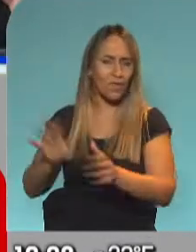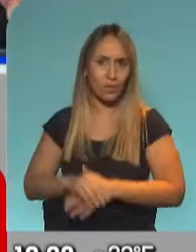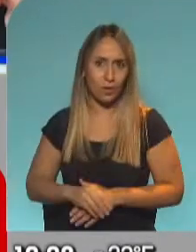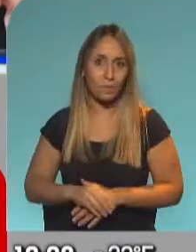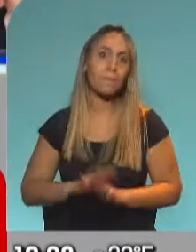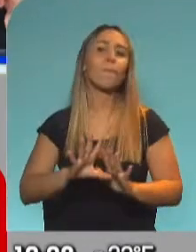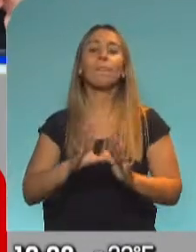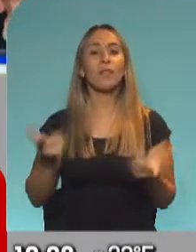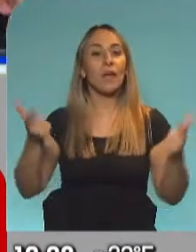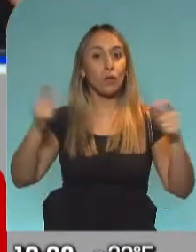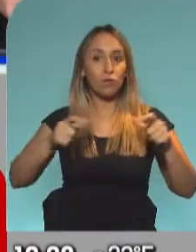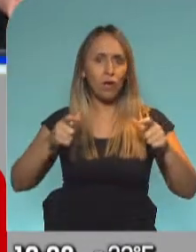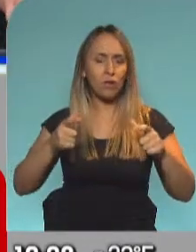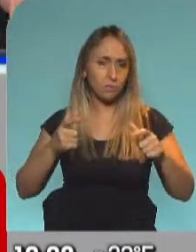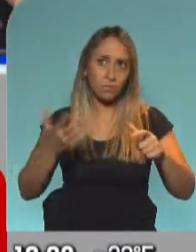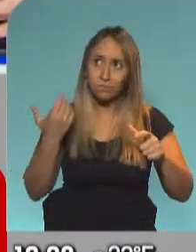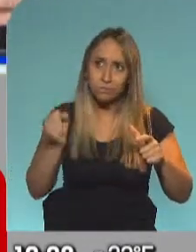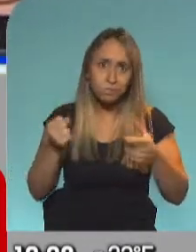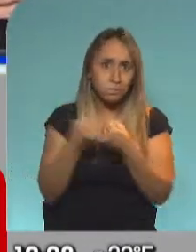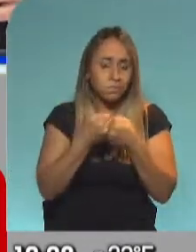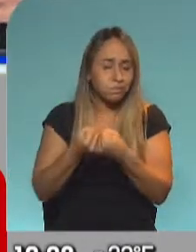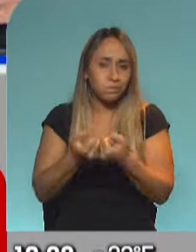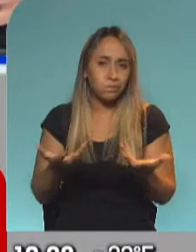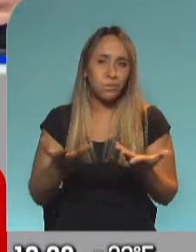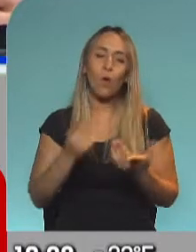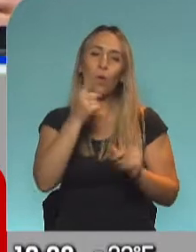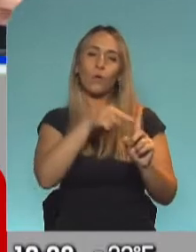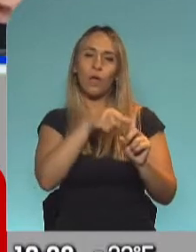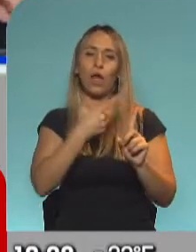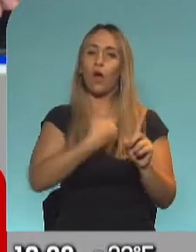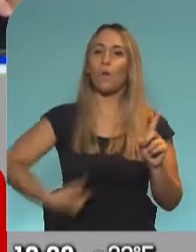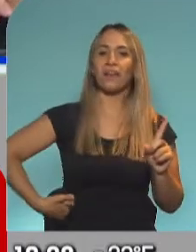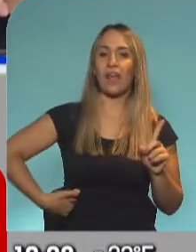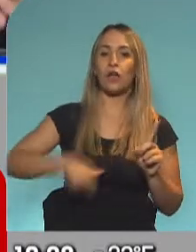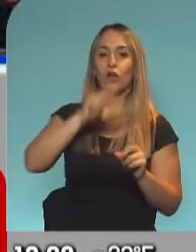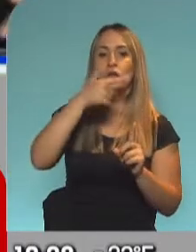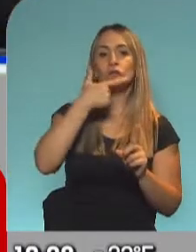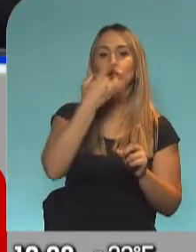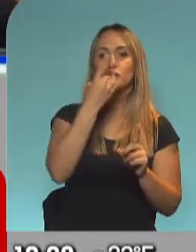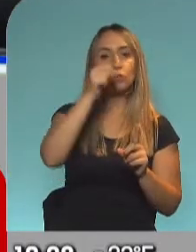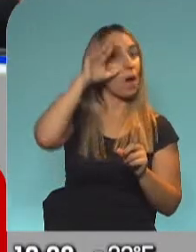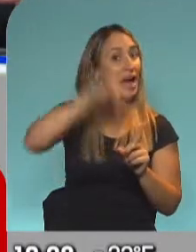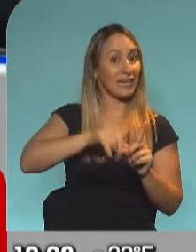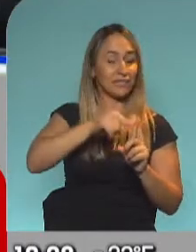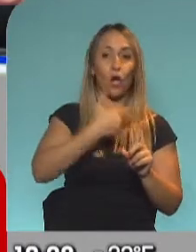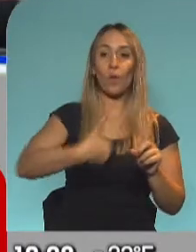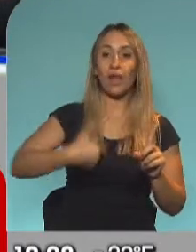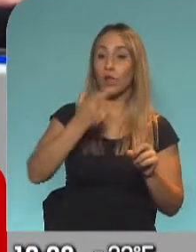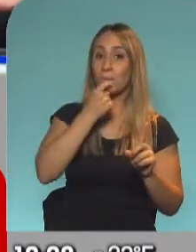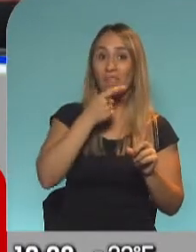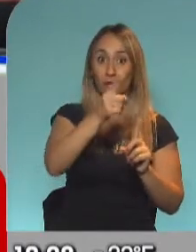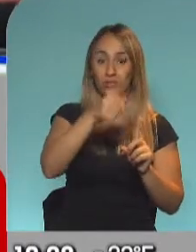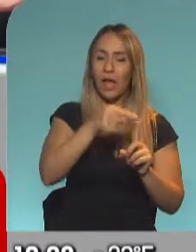hubo una postura en la que yo me detendría más, que es el gobernador de Mendoza, Rodolfo Suárez. Suárez fue el primero en